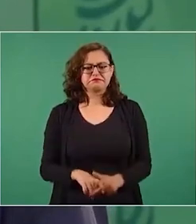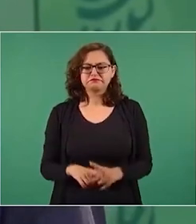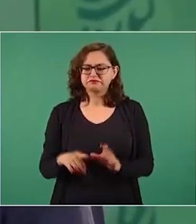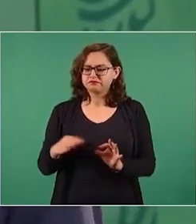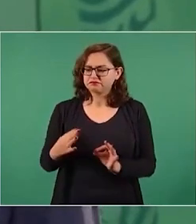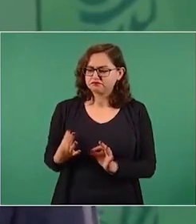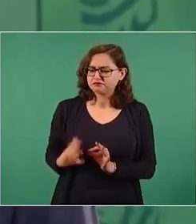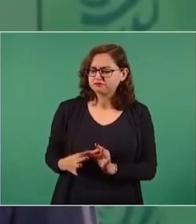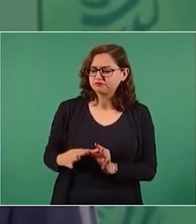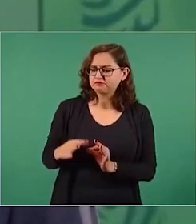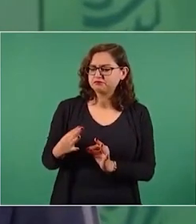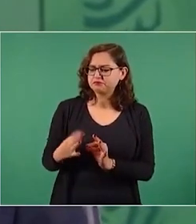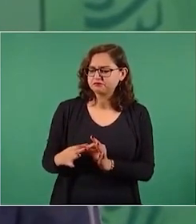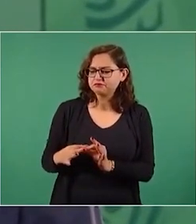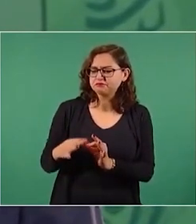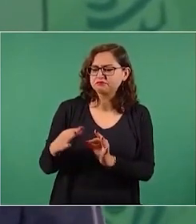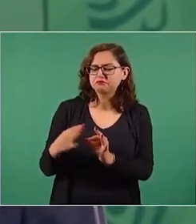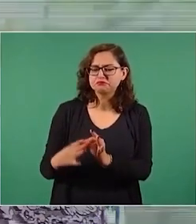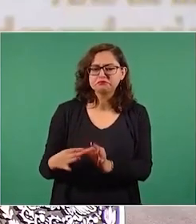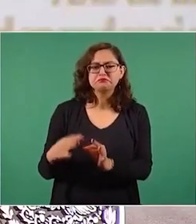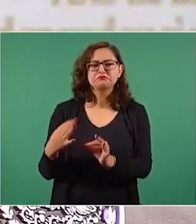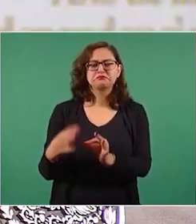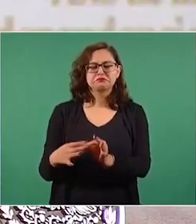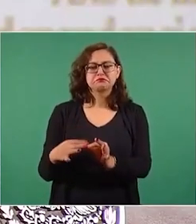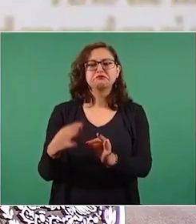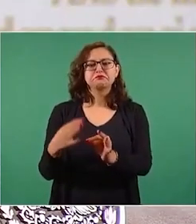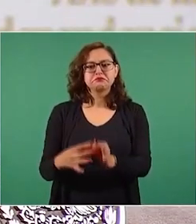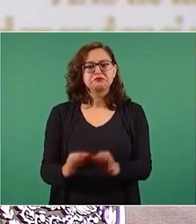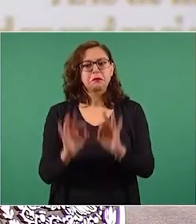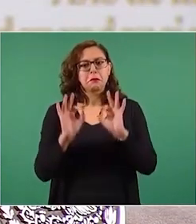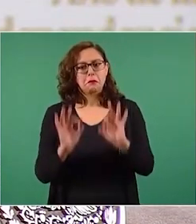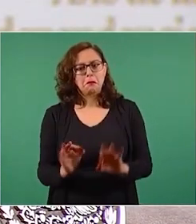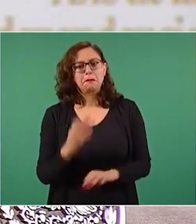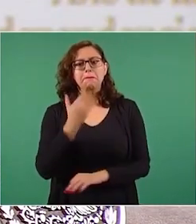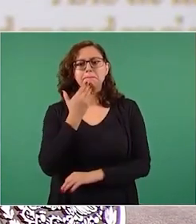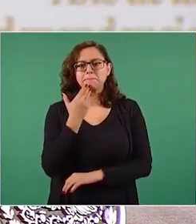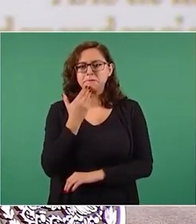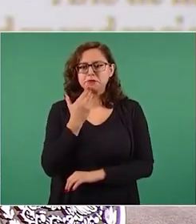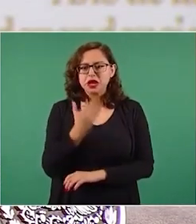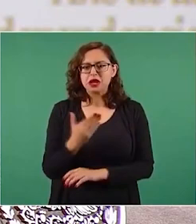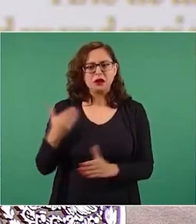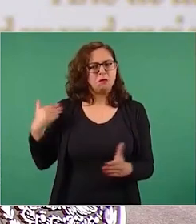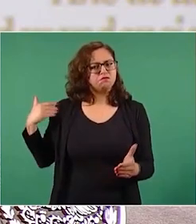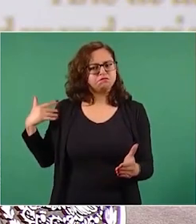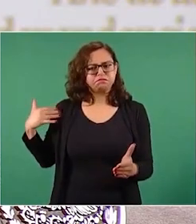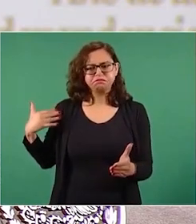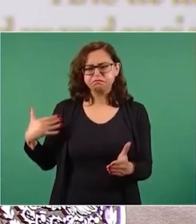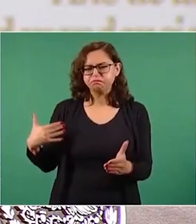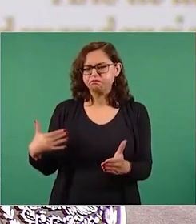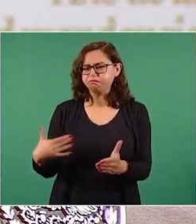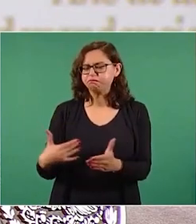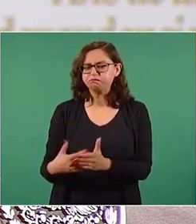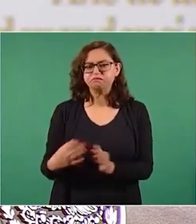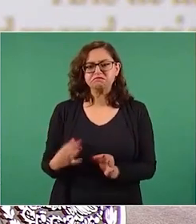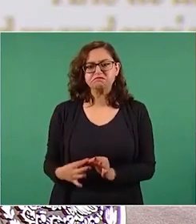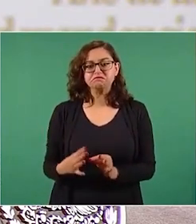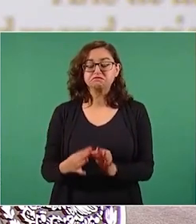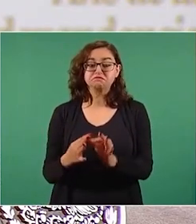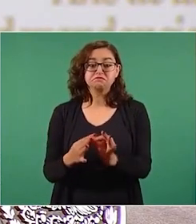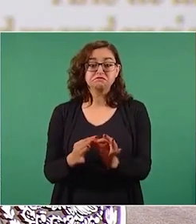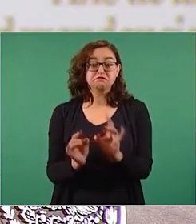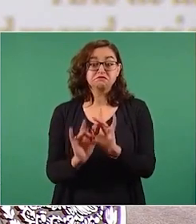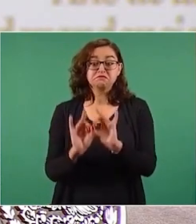un largo tiempo y luego